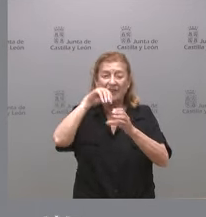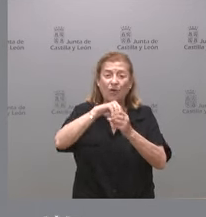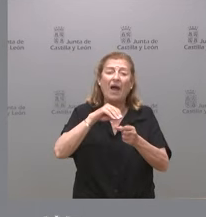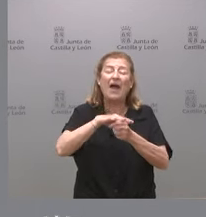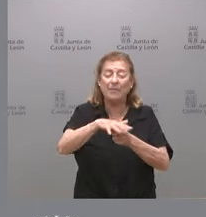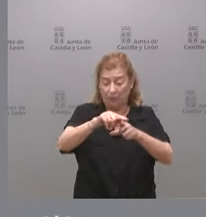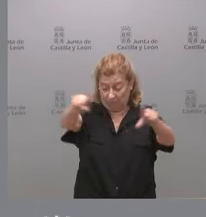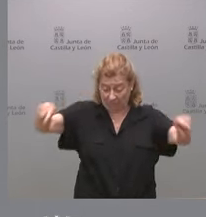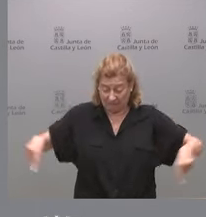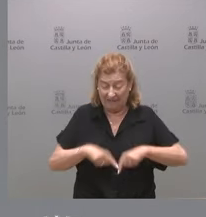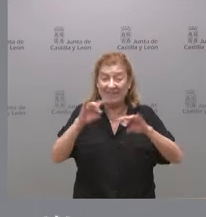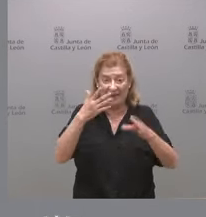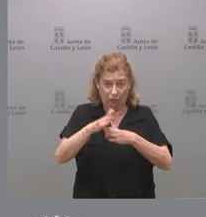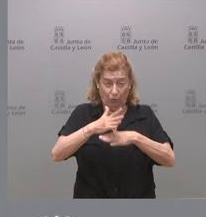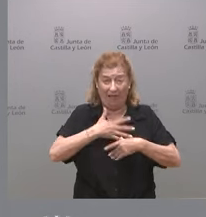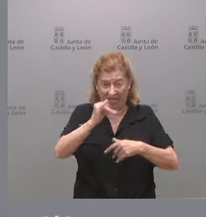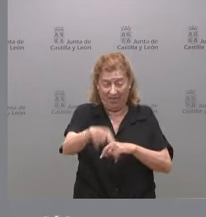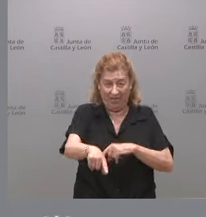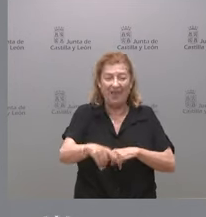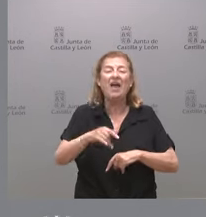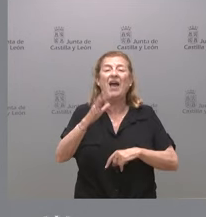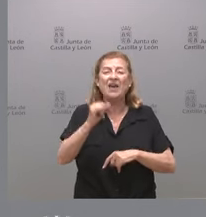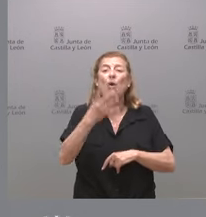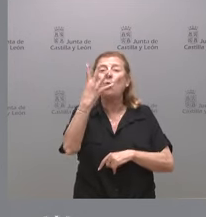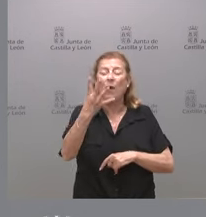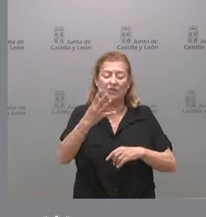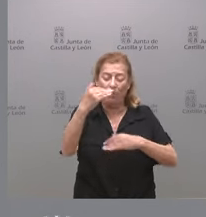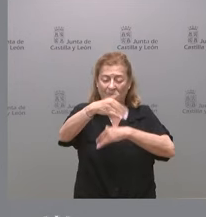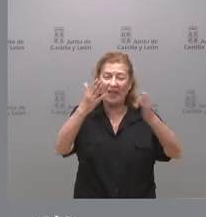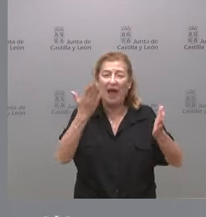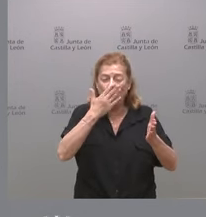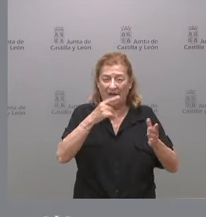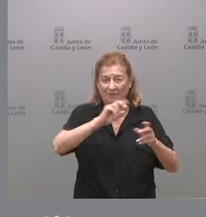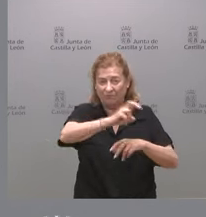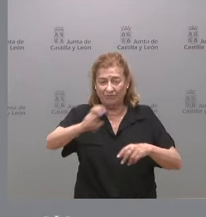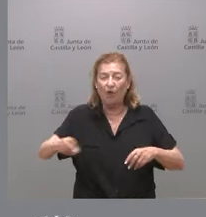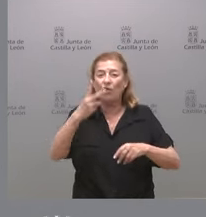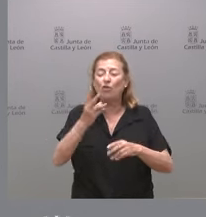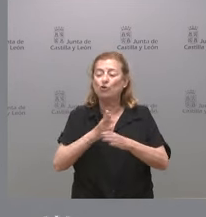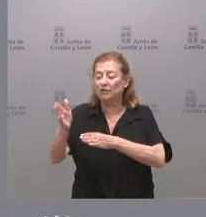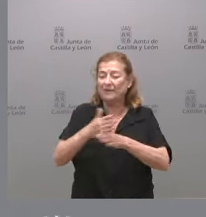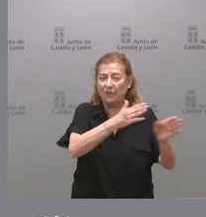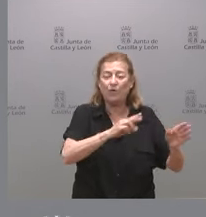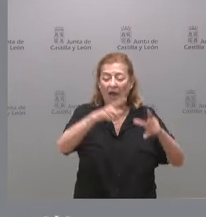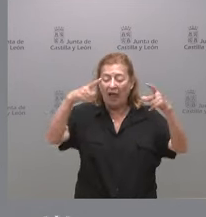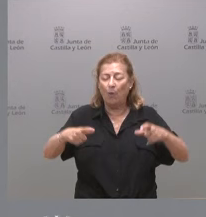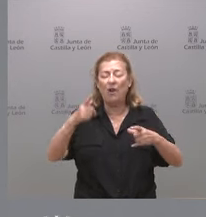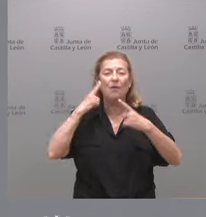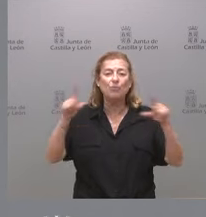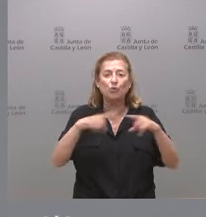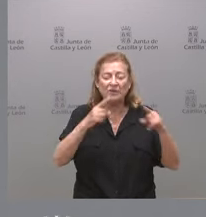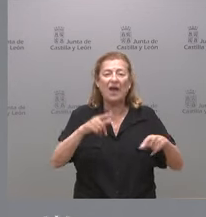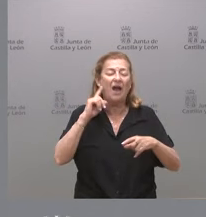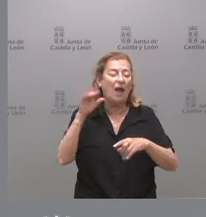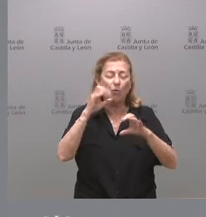parcela disponible. Vamos a tener cuatro aulas polivalentes, dos aulas de diversificación, aula de música, audiovisual, aula de